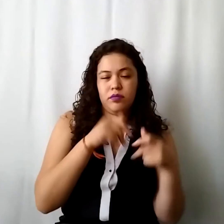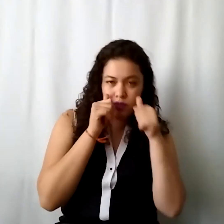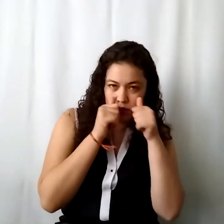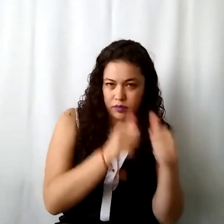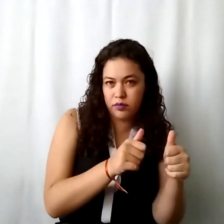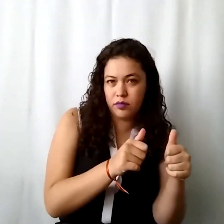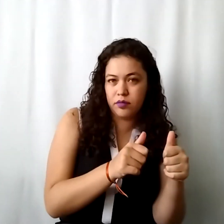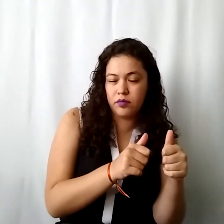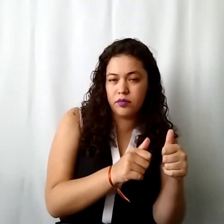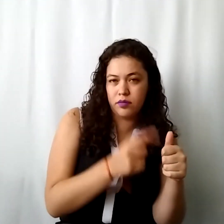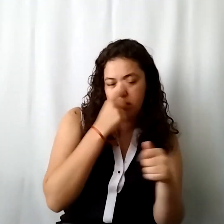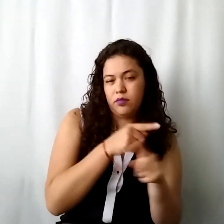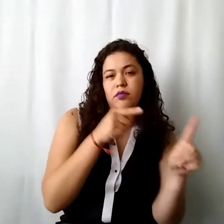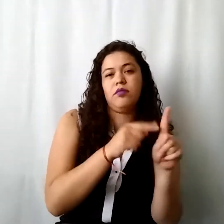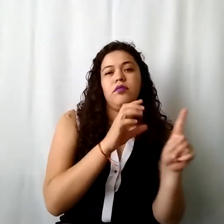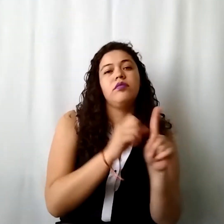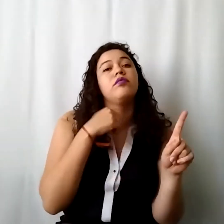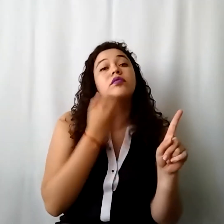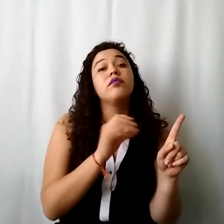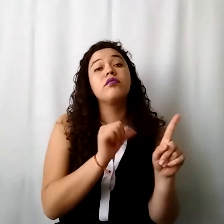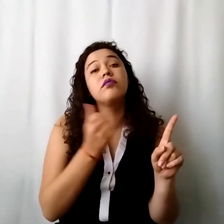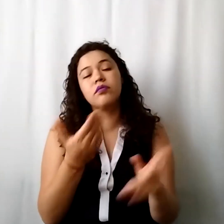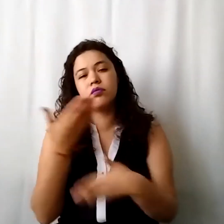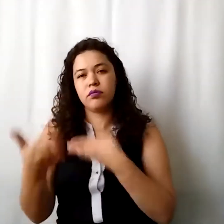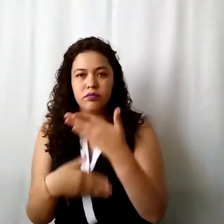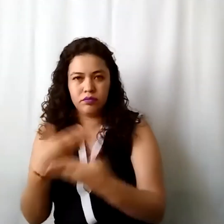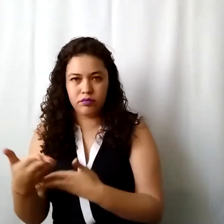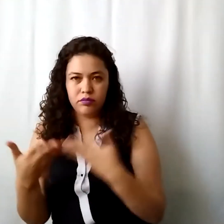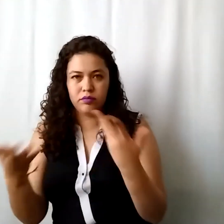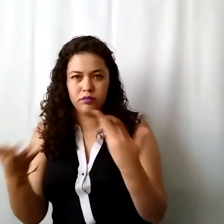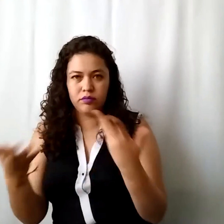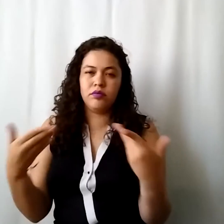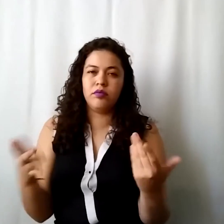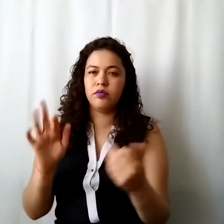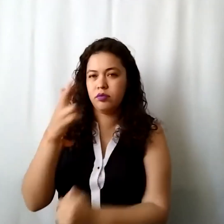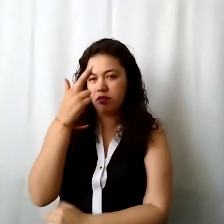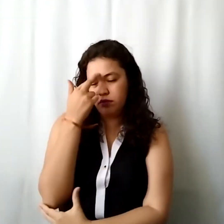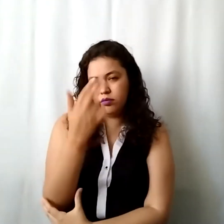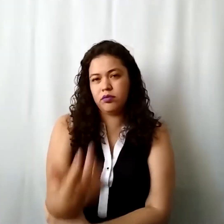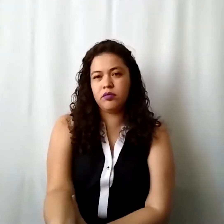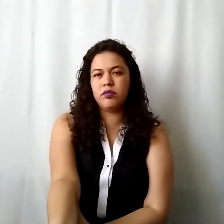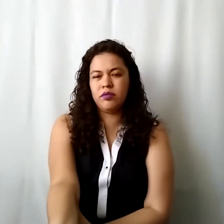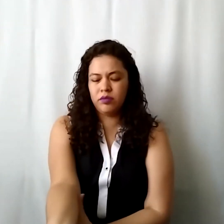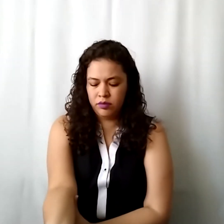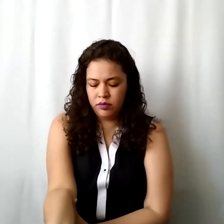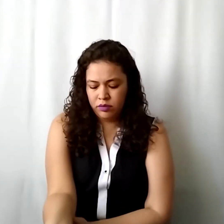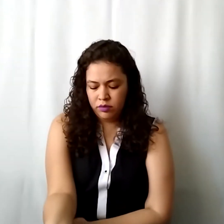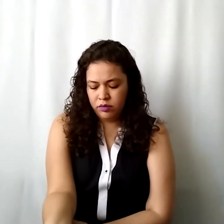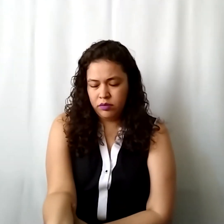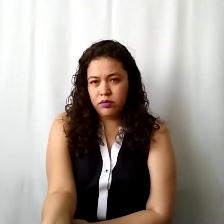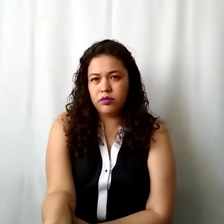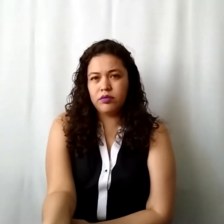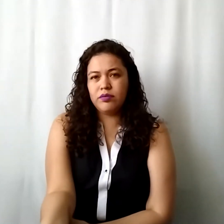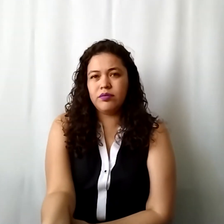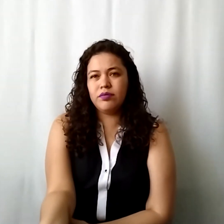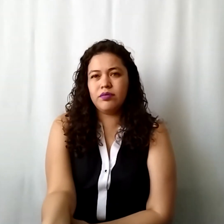como meta y por otro lado los servicios y si recuerdan en la plataforma para los servicios es donde